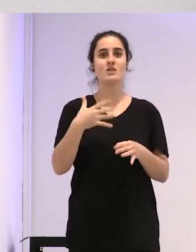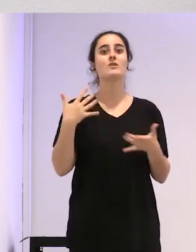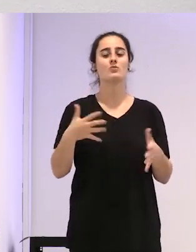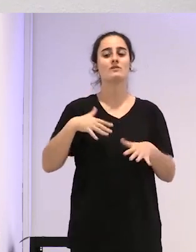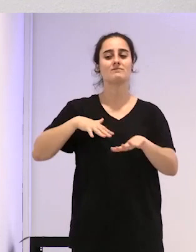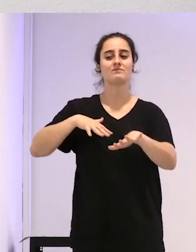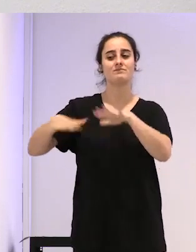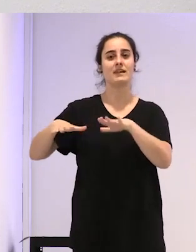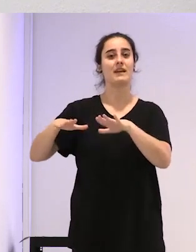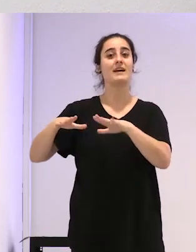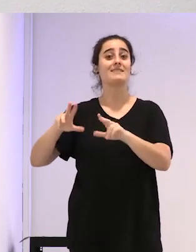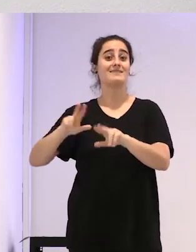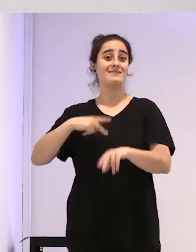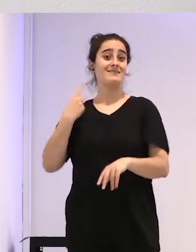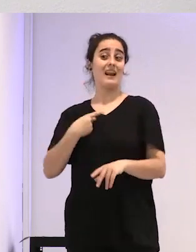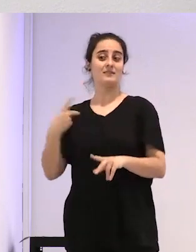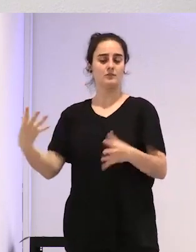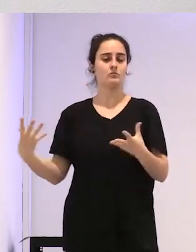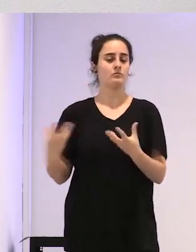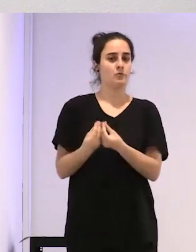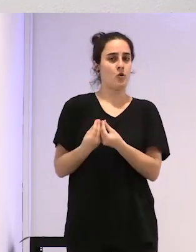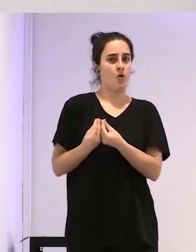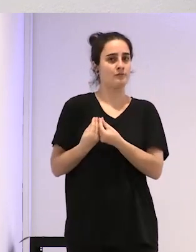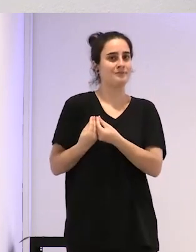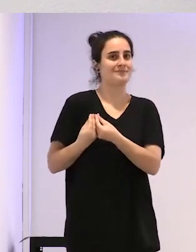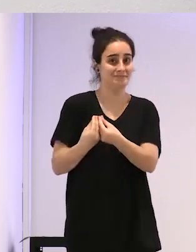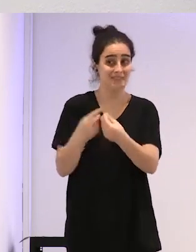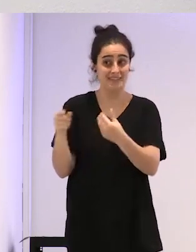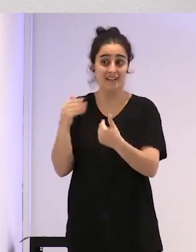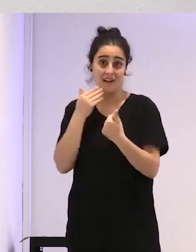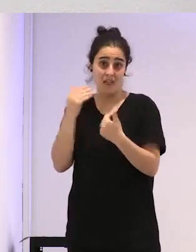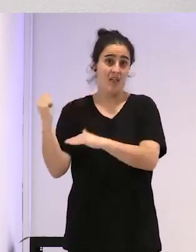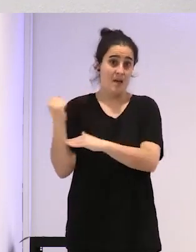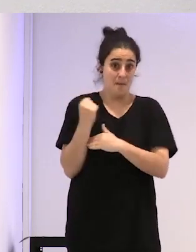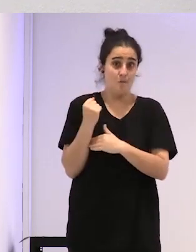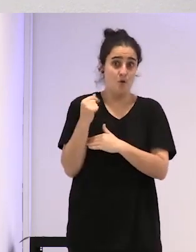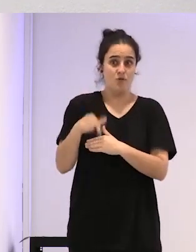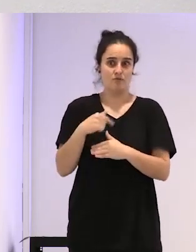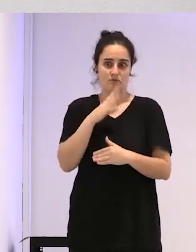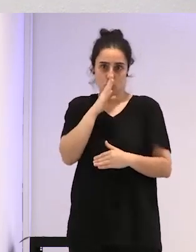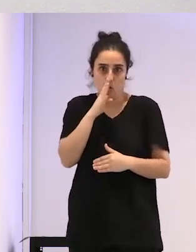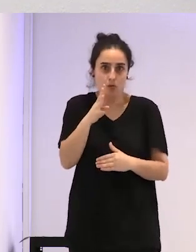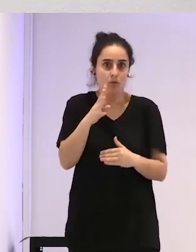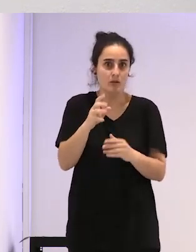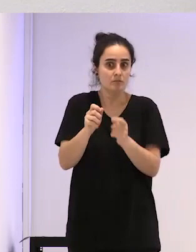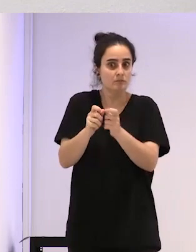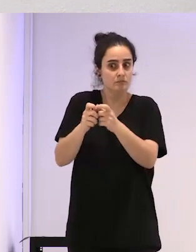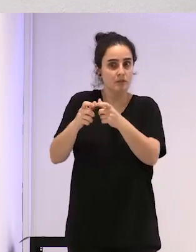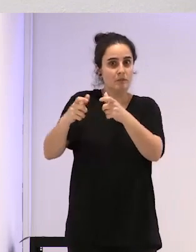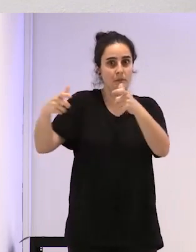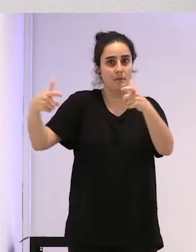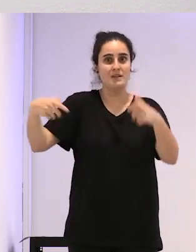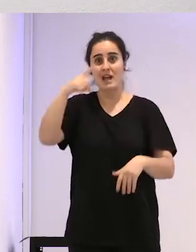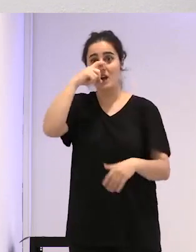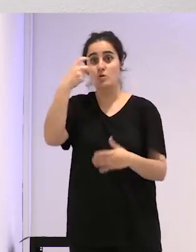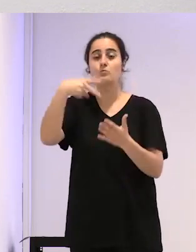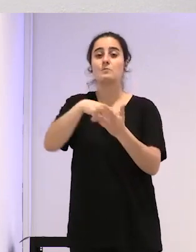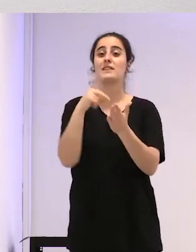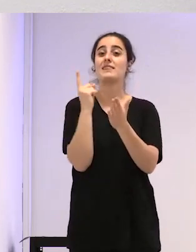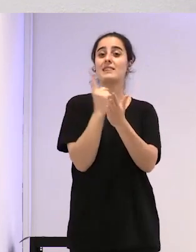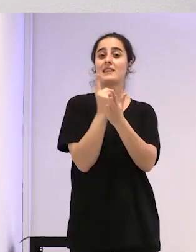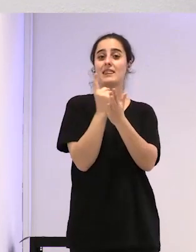activismo trans que me apoyó. Esto hizo que en cuatro años esto creciera y creciera, y en 2016,